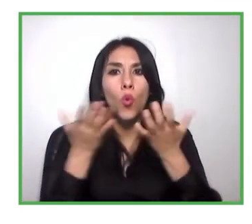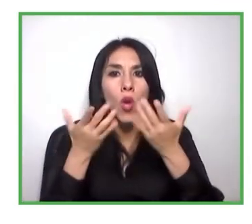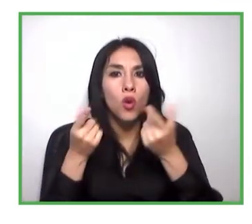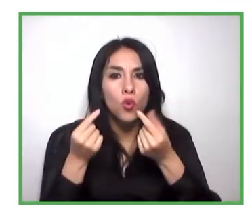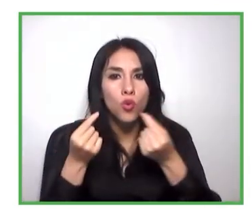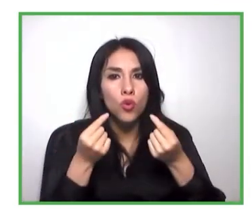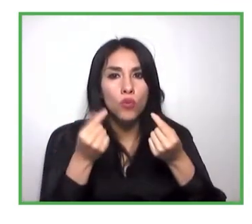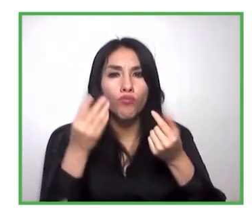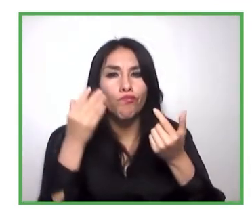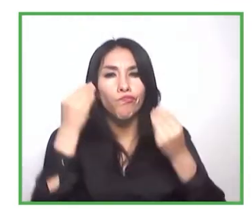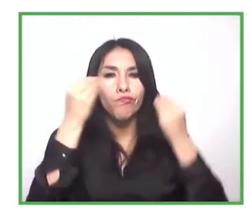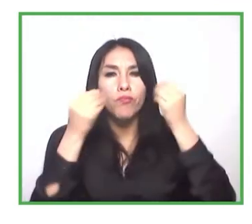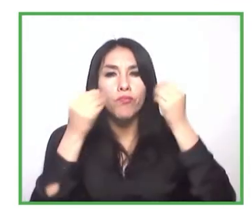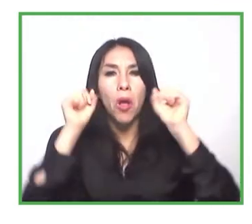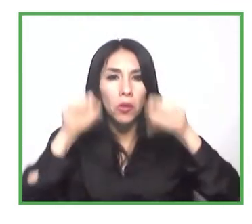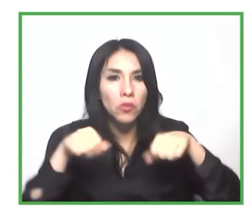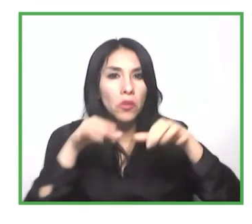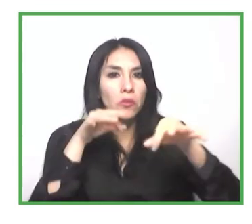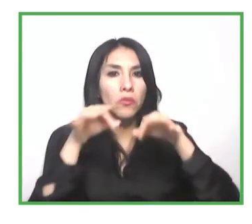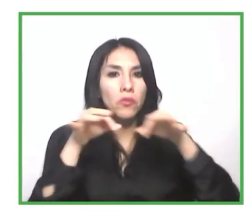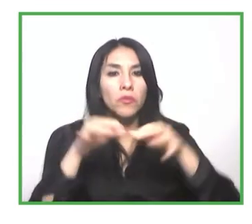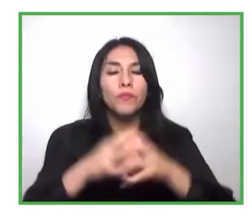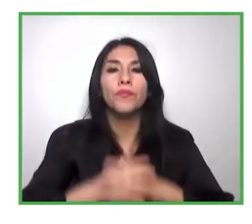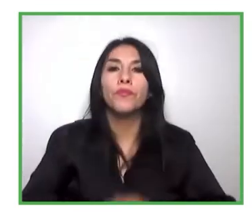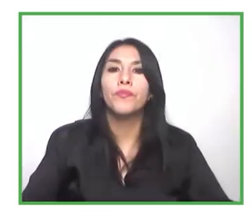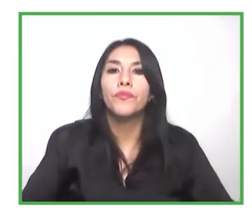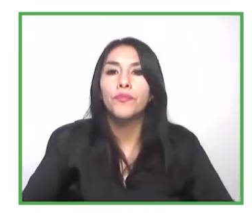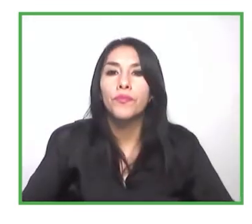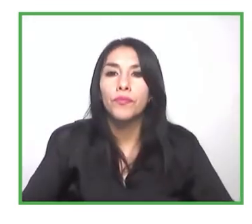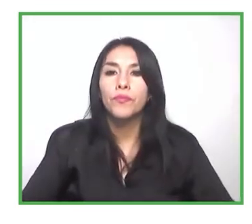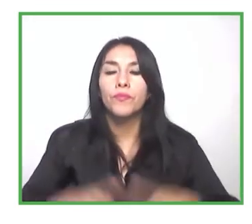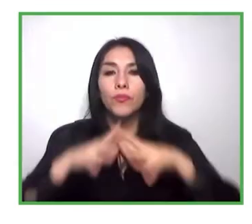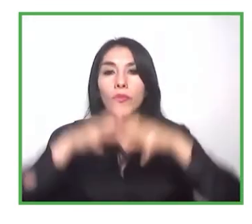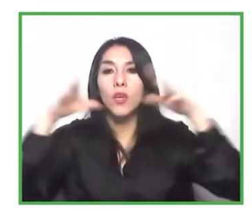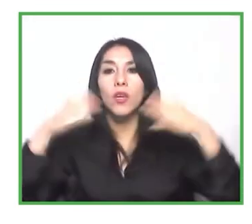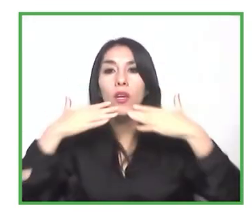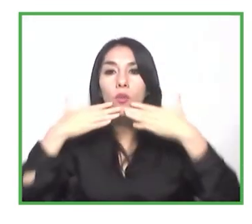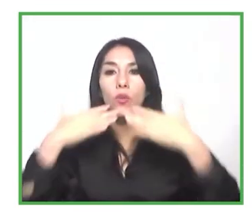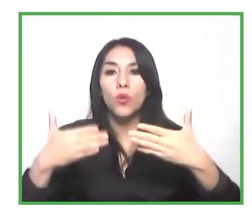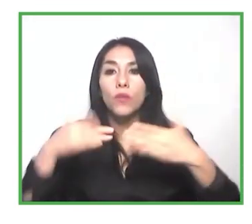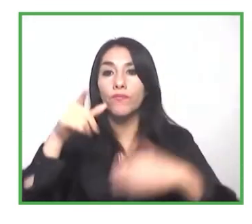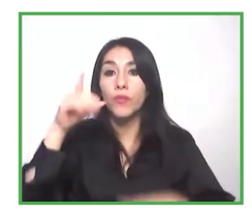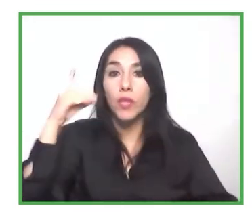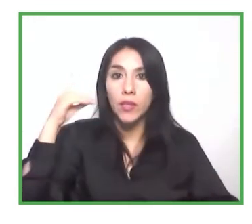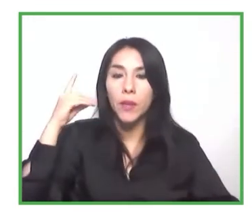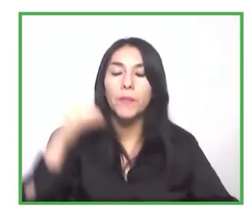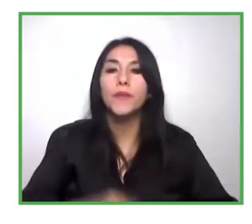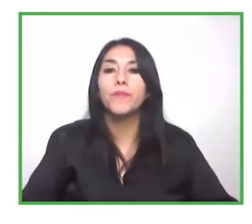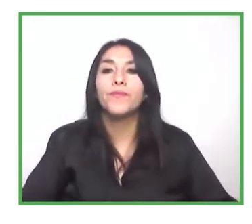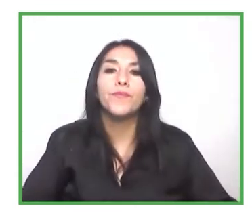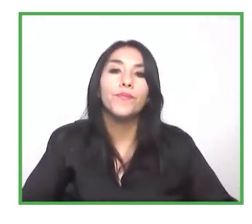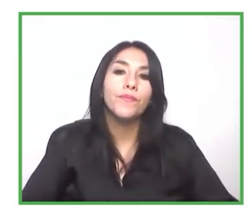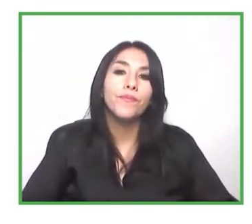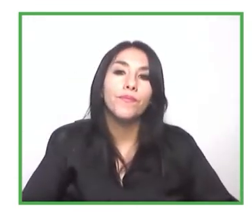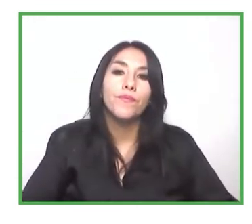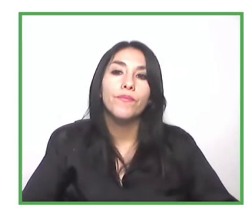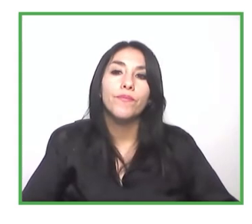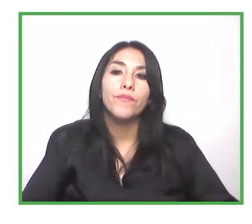Muchísimas gracias, Diego. Y ahí, respondiendo a tu primera pregunta, es tratamos de